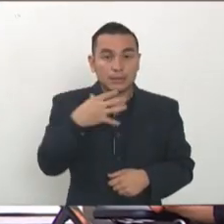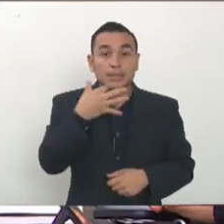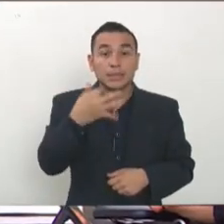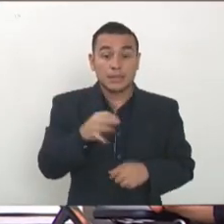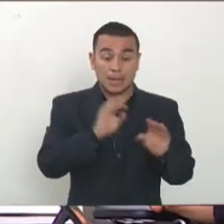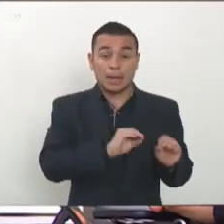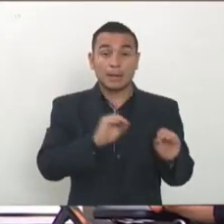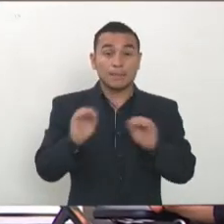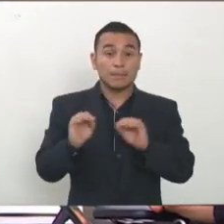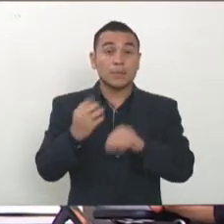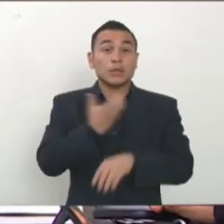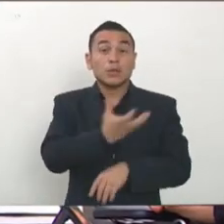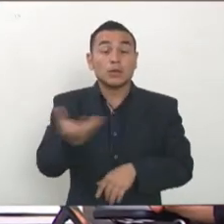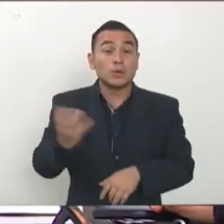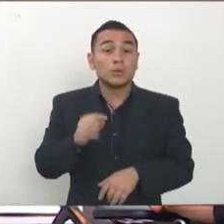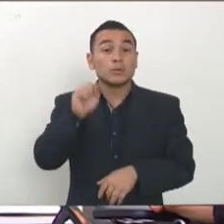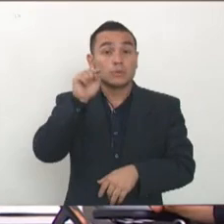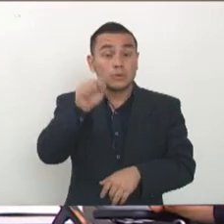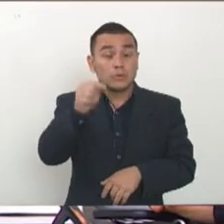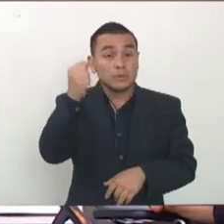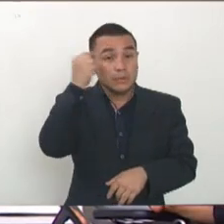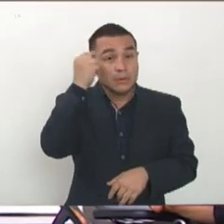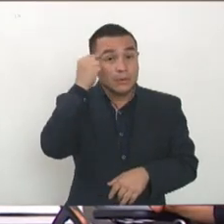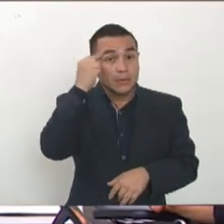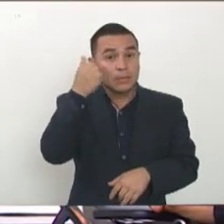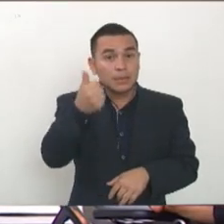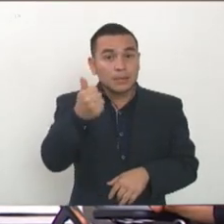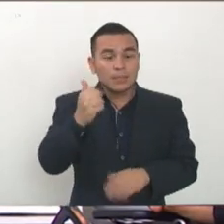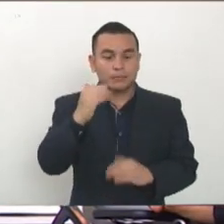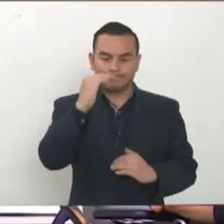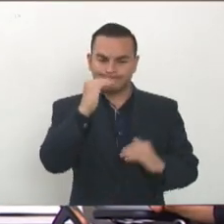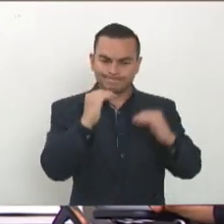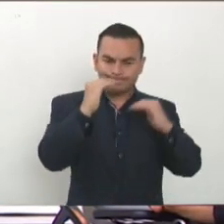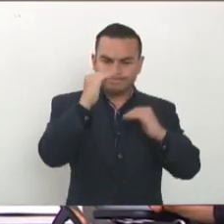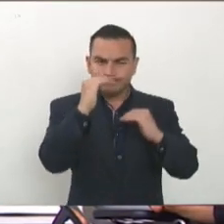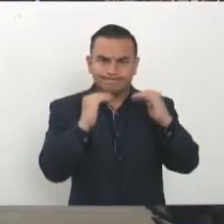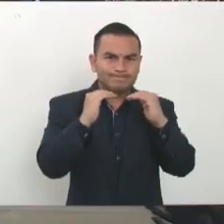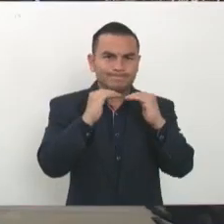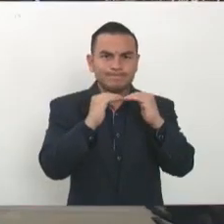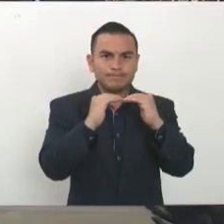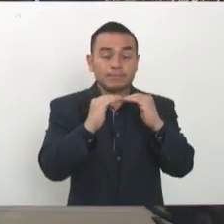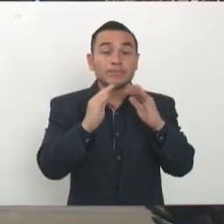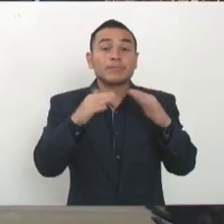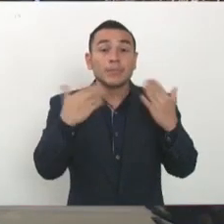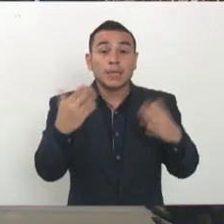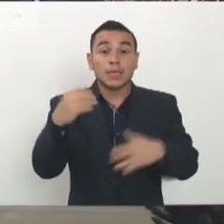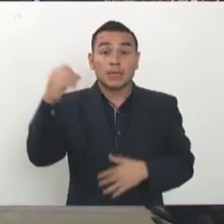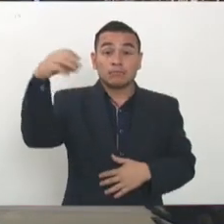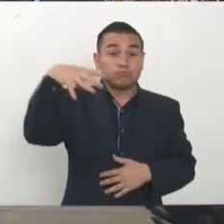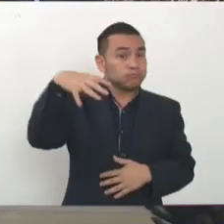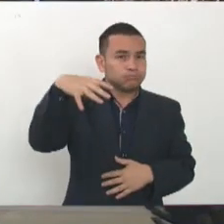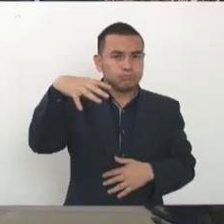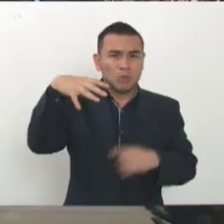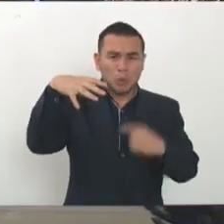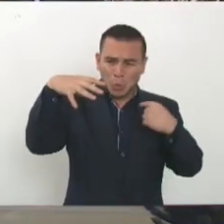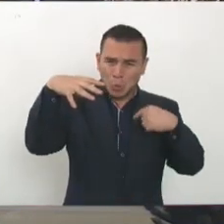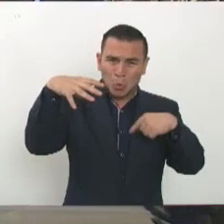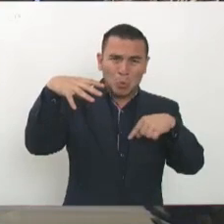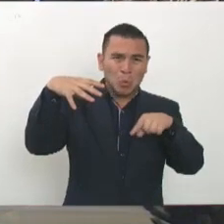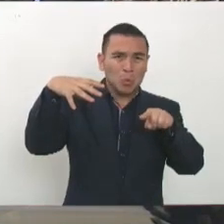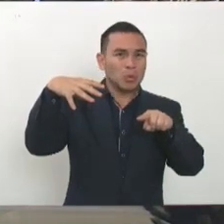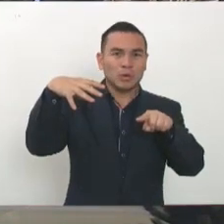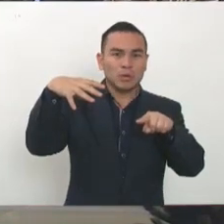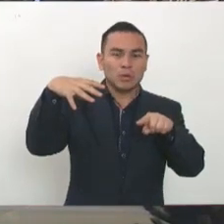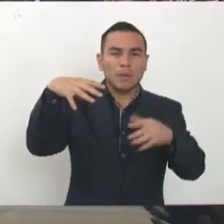necesitamos aplicar medidas inteligentes y encontrar ese balance, casi imposible de encontrar pero tenemos que encontrar ese balance entre aplicar las medidas más drásticas posibles